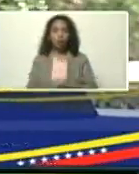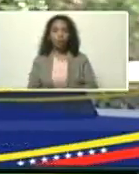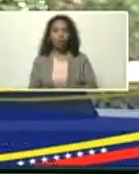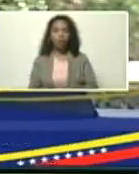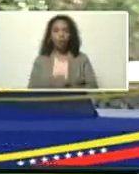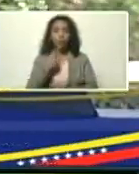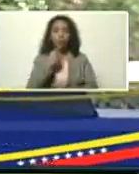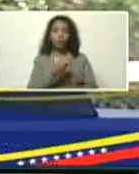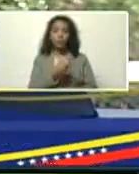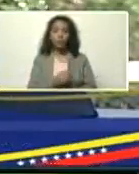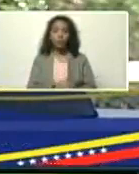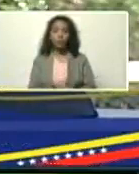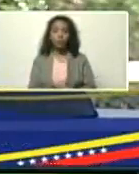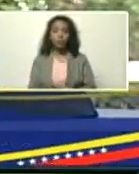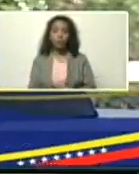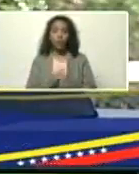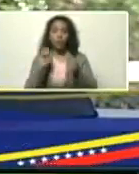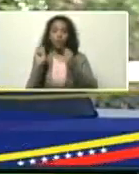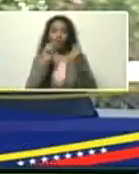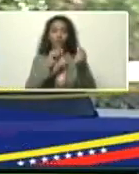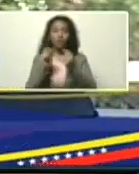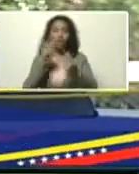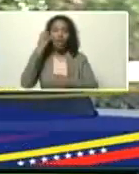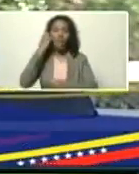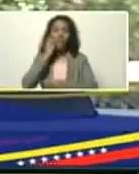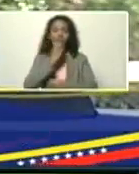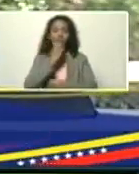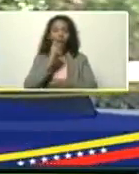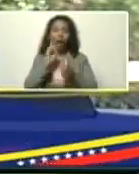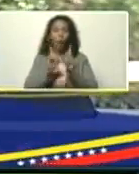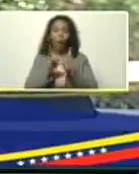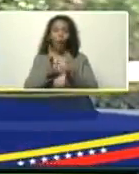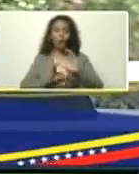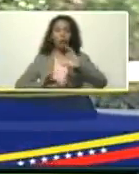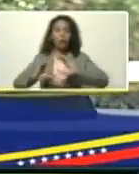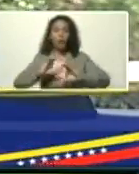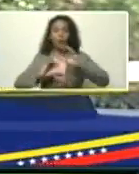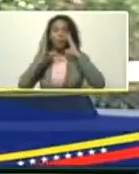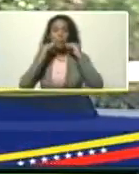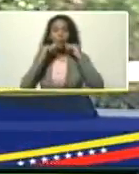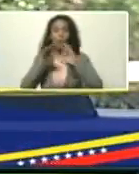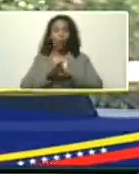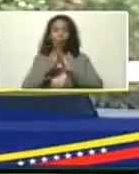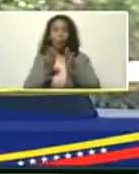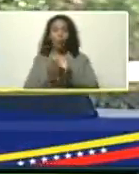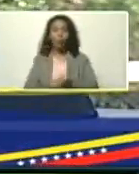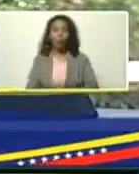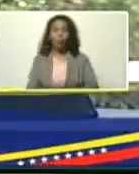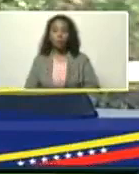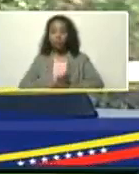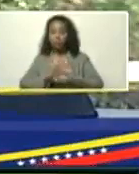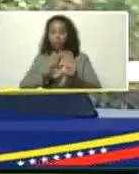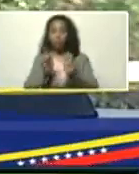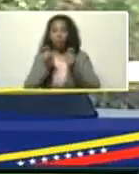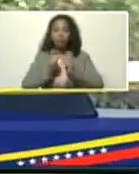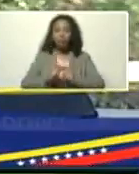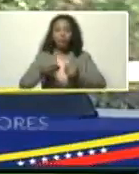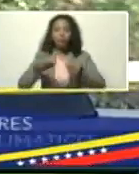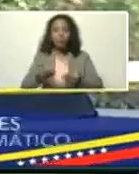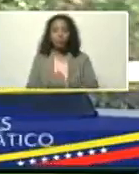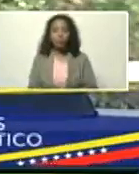decían, del discurso de Fidel, y de algunos científicos, y expertos del mundo, ya lo trataban de,